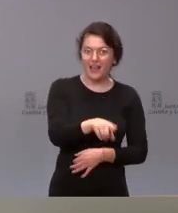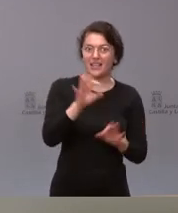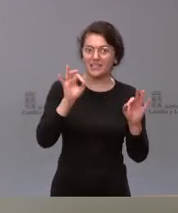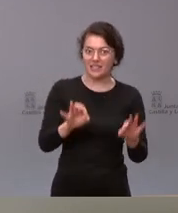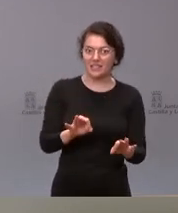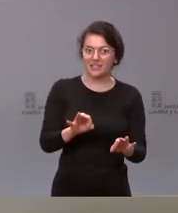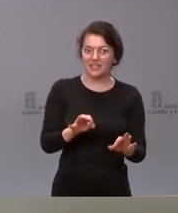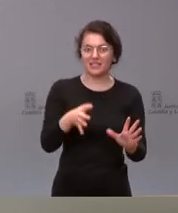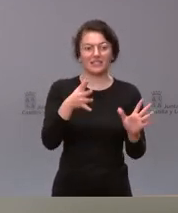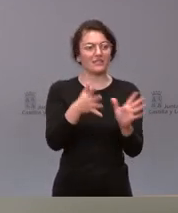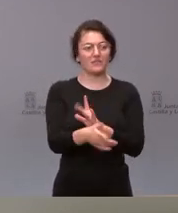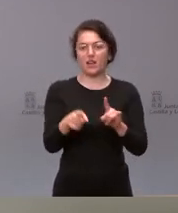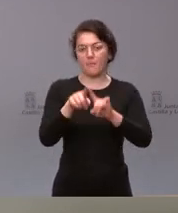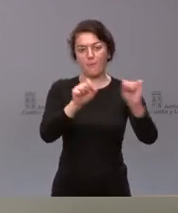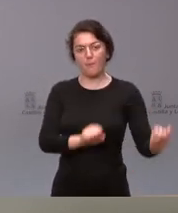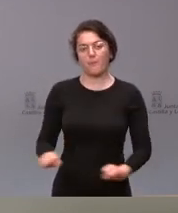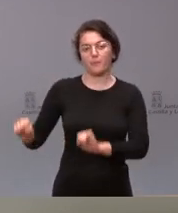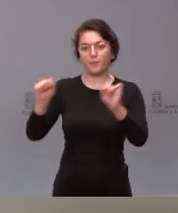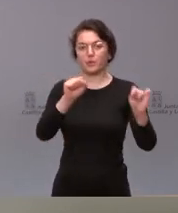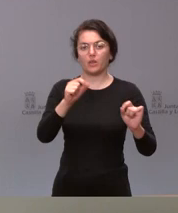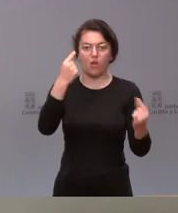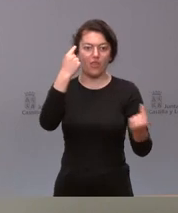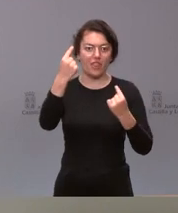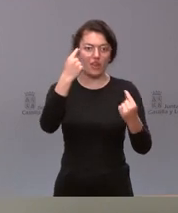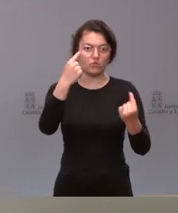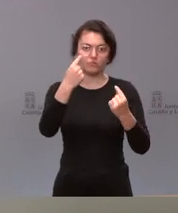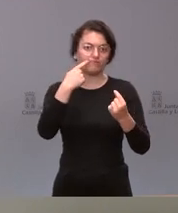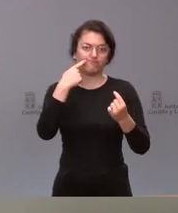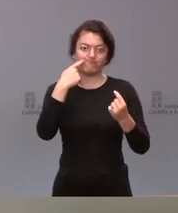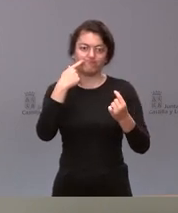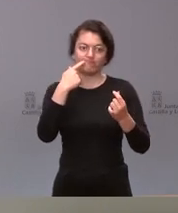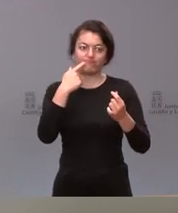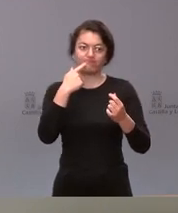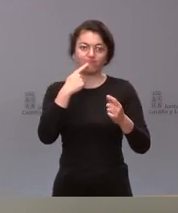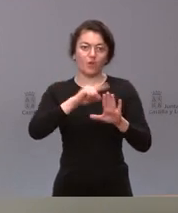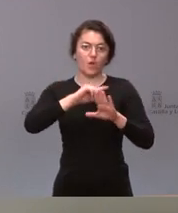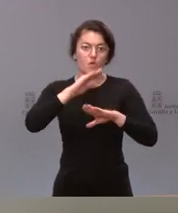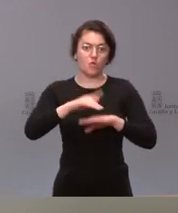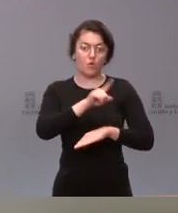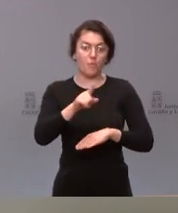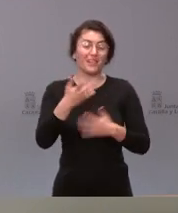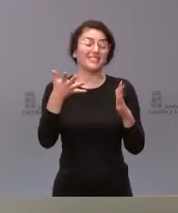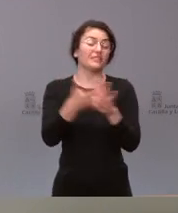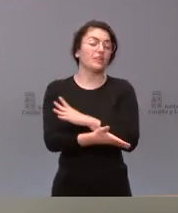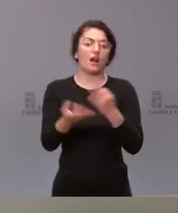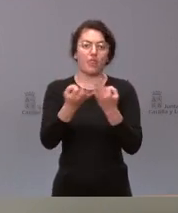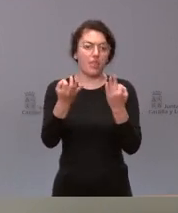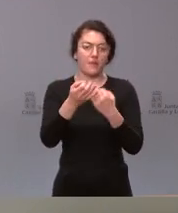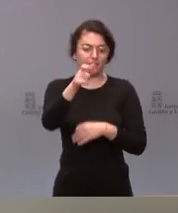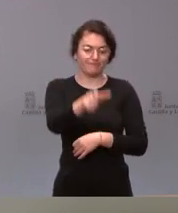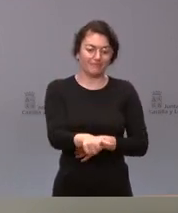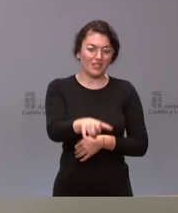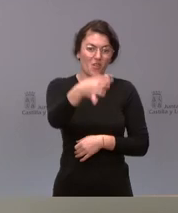estaríamos saltando esta protección de datos y les luego me disculpen que siendo una única persona no podamos entrar a mucho más